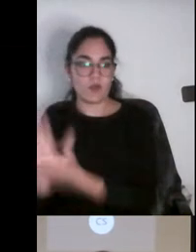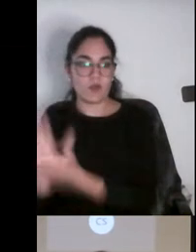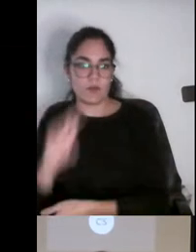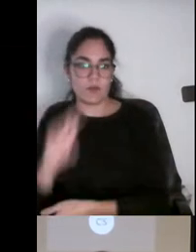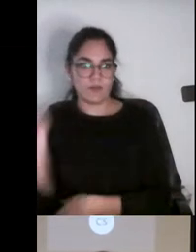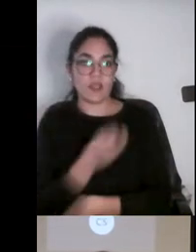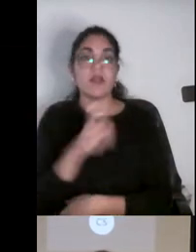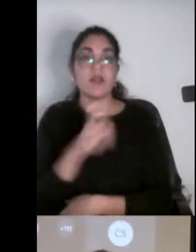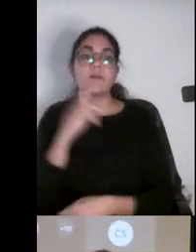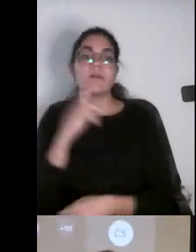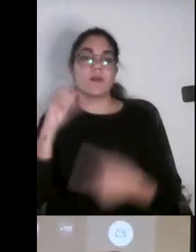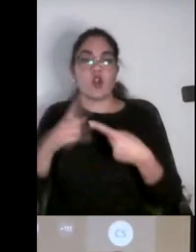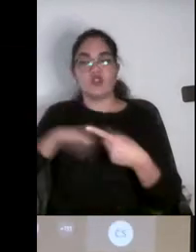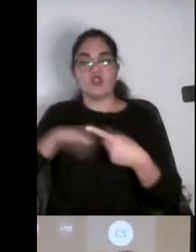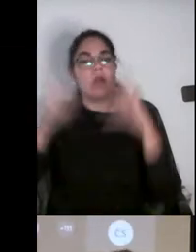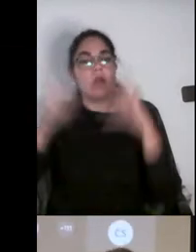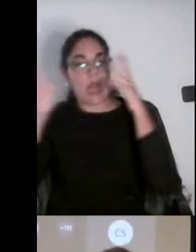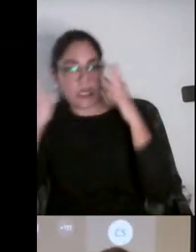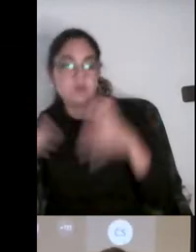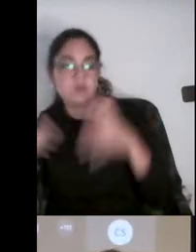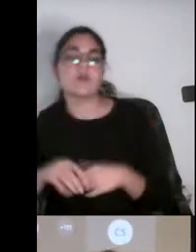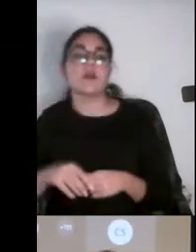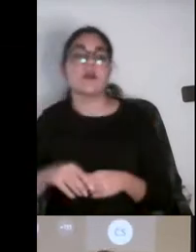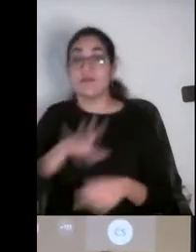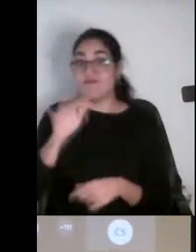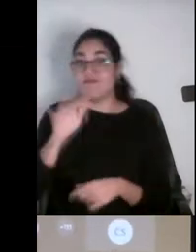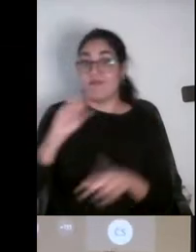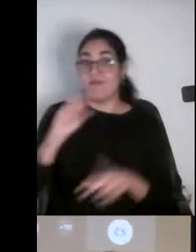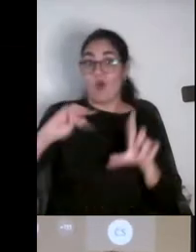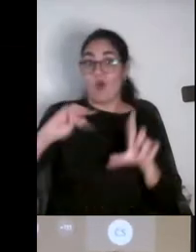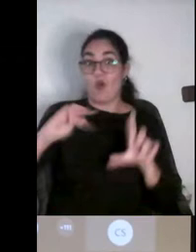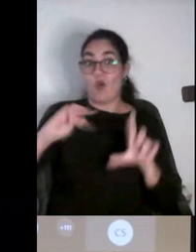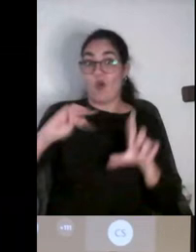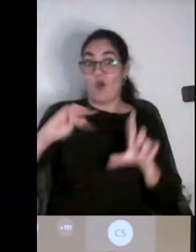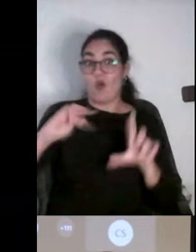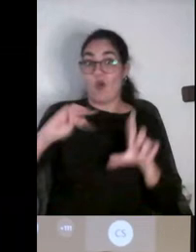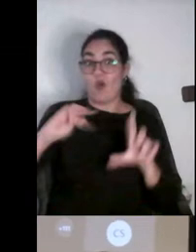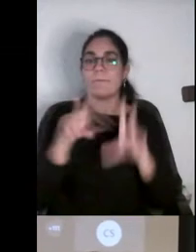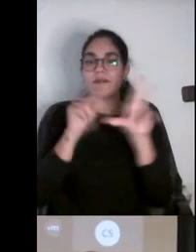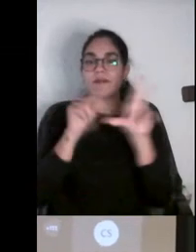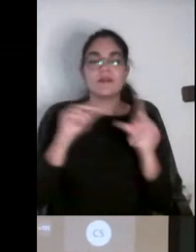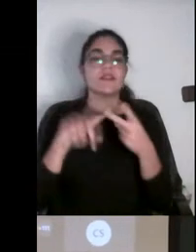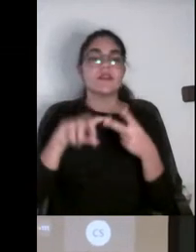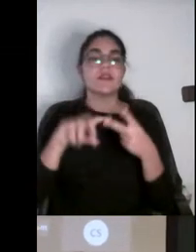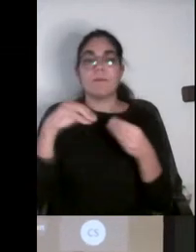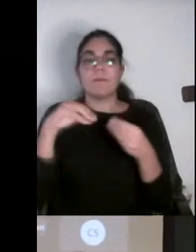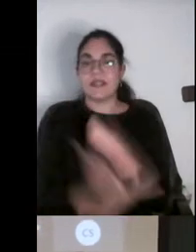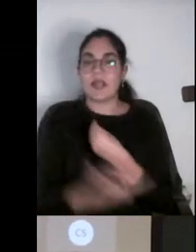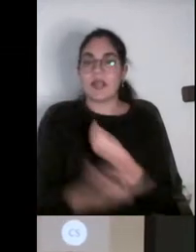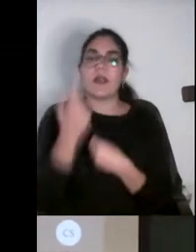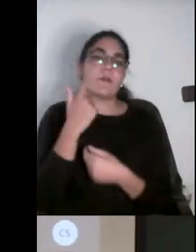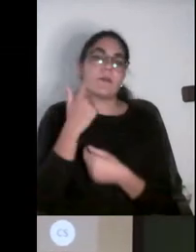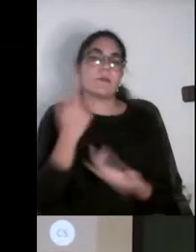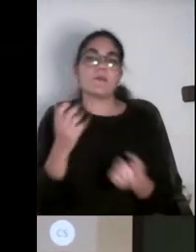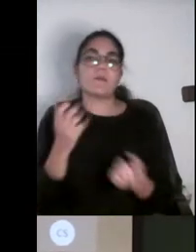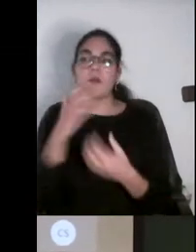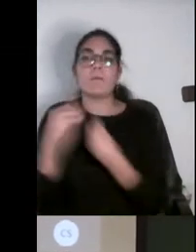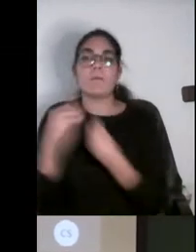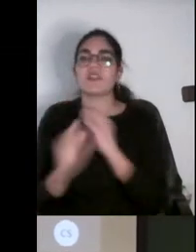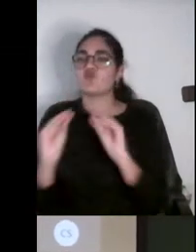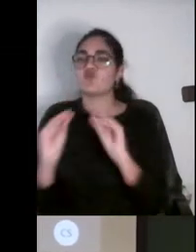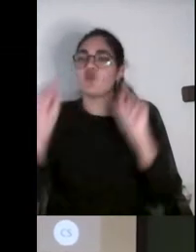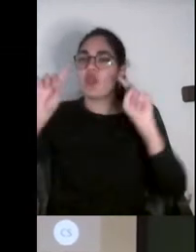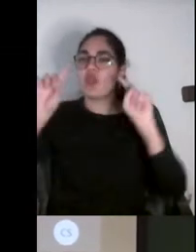Formación de asesoramiento. Si entráis en nuestro sitio web veréis que ya hay varios vídeos, materiales, sobre, por ejemplo, cómo publicar tus materiales docentes en